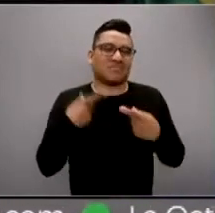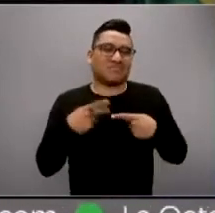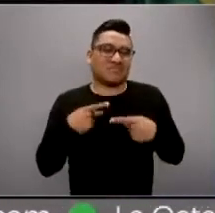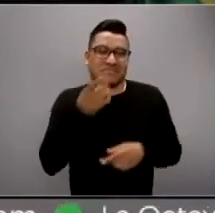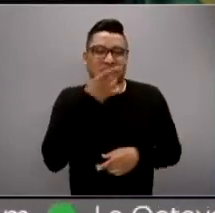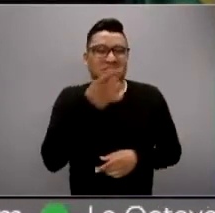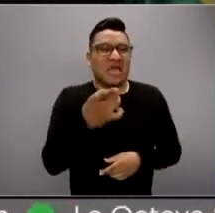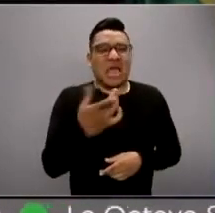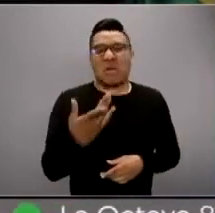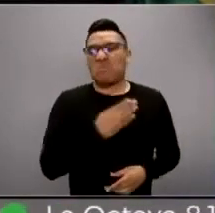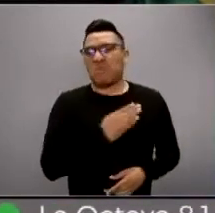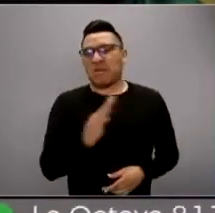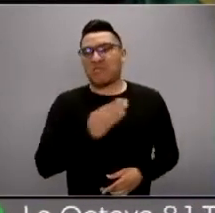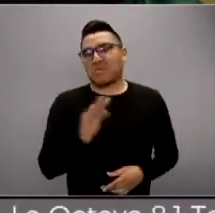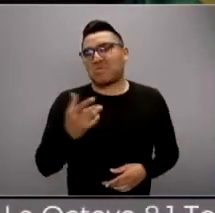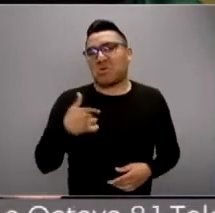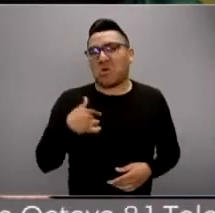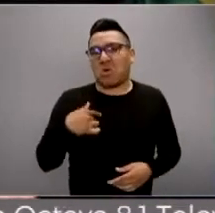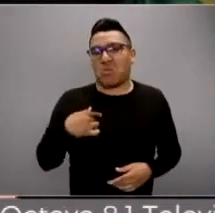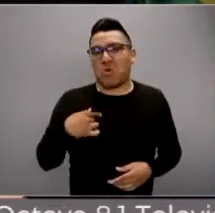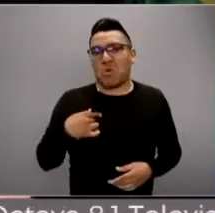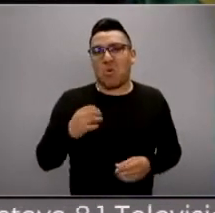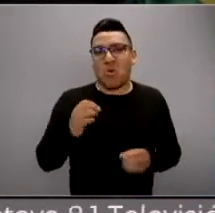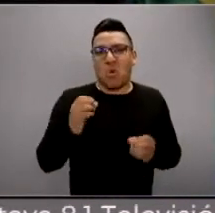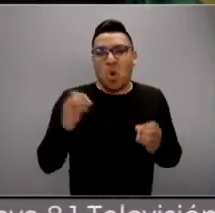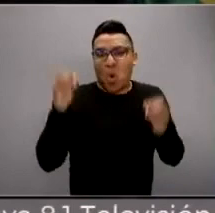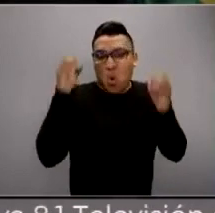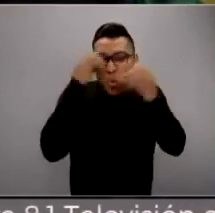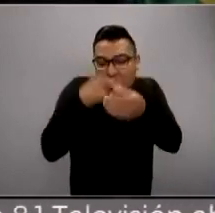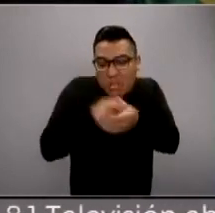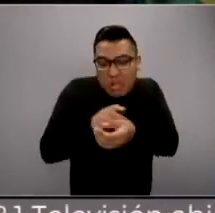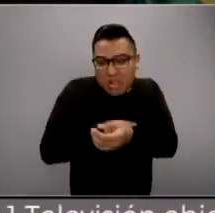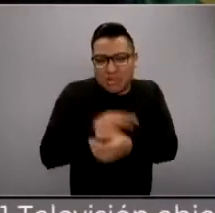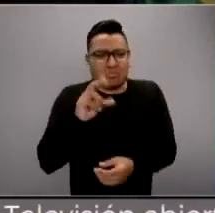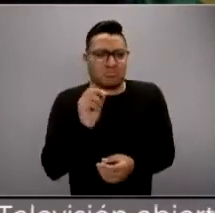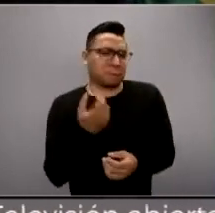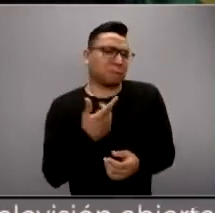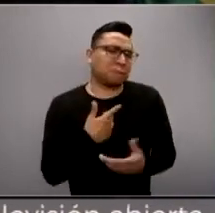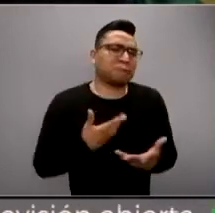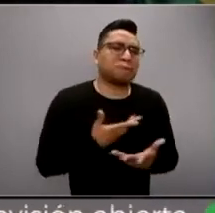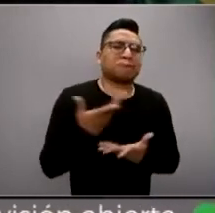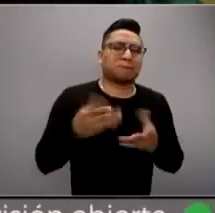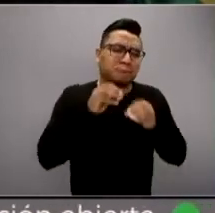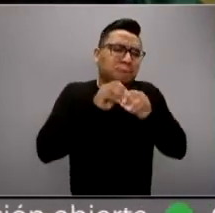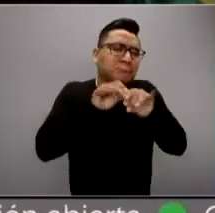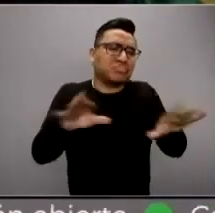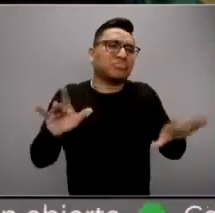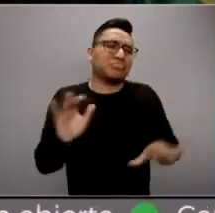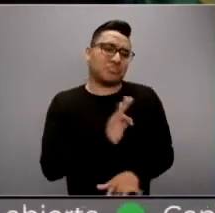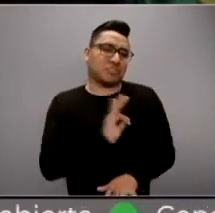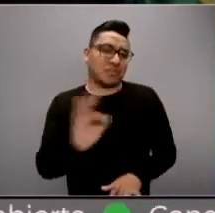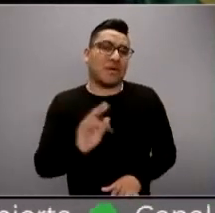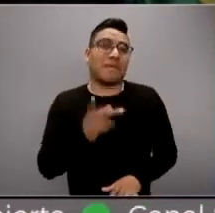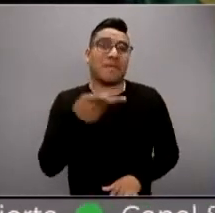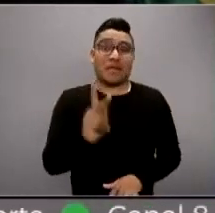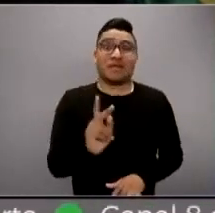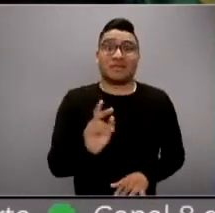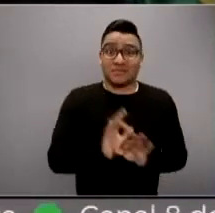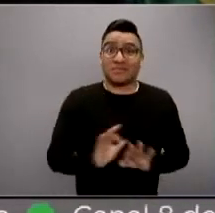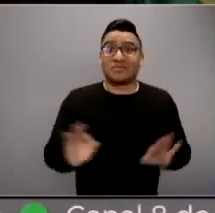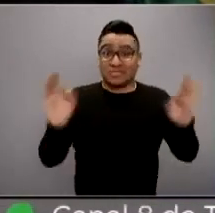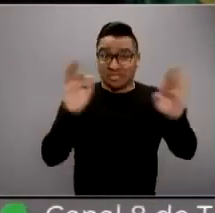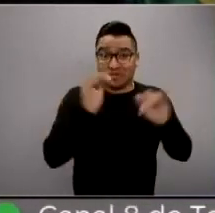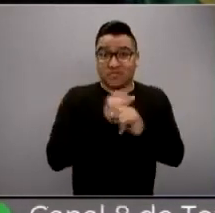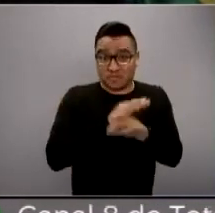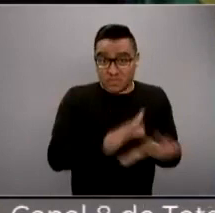dicen, bueno, yo no tengo nada que esconder, entonces pues seguiré compartiendo, ¿no? Yo creo que es bueno que podamos tener estos datos. Sí da